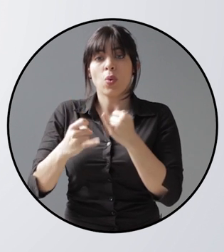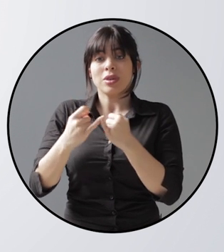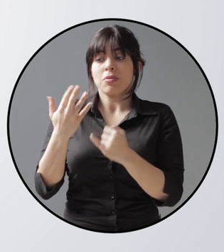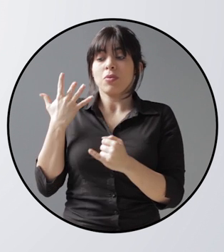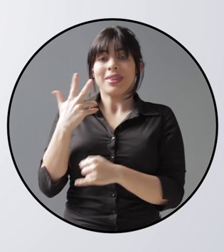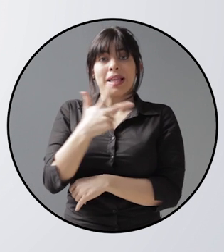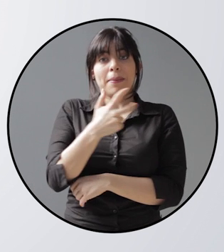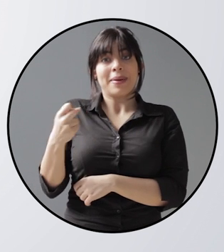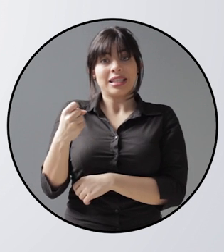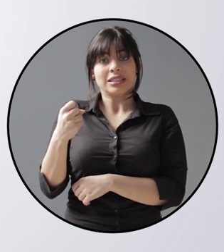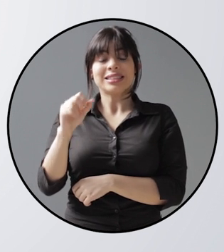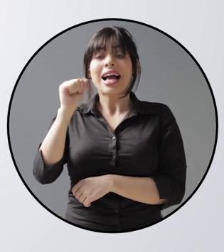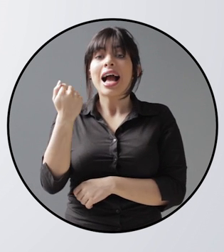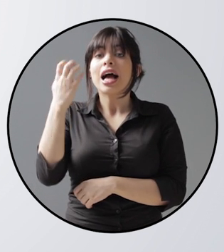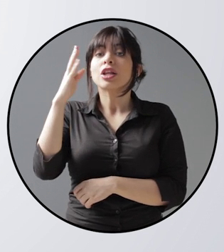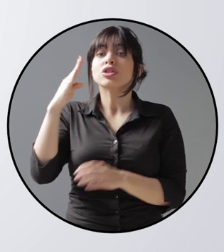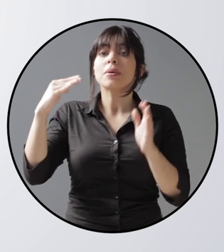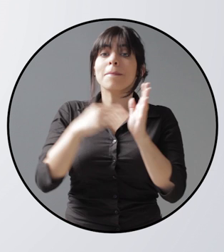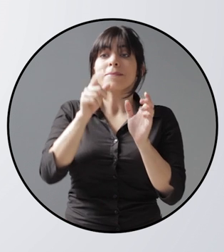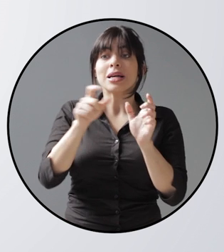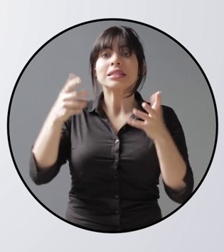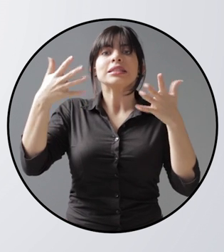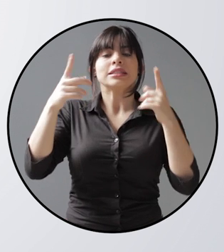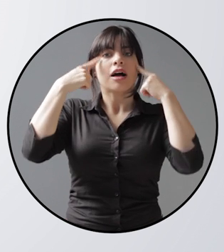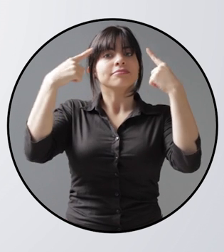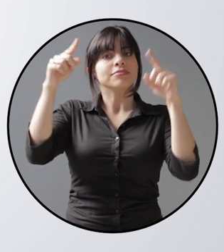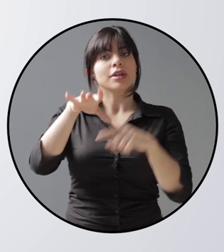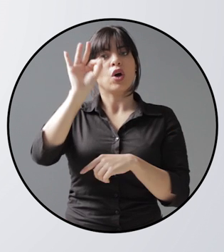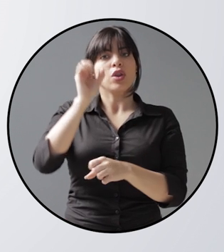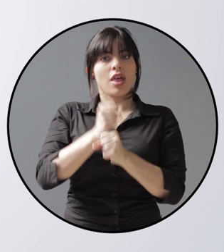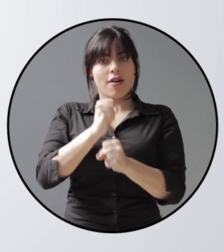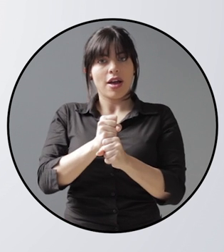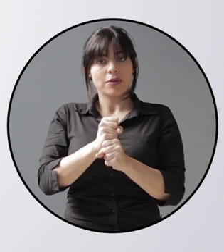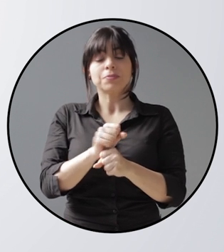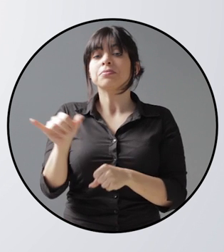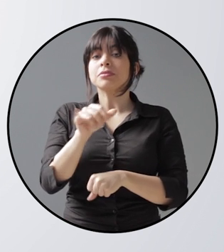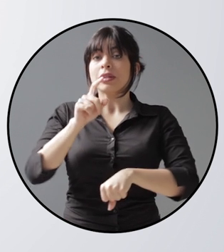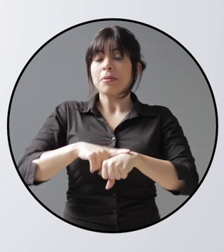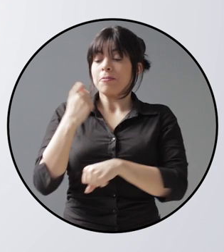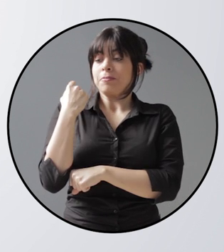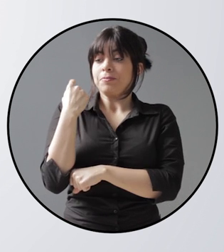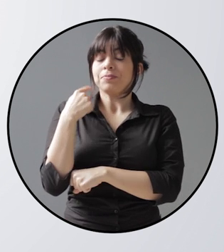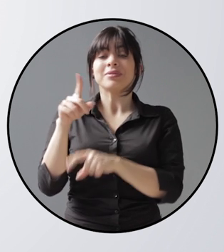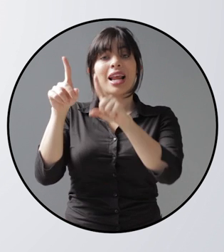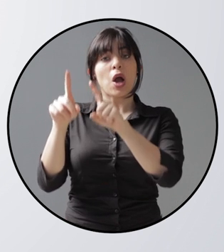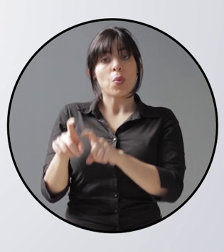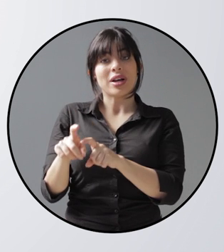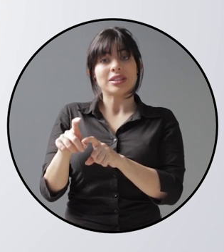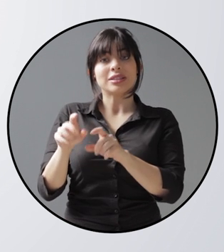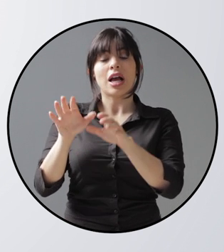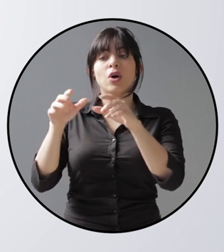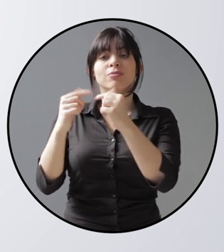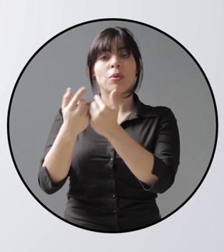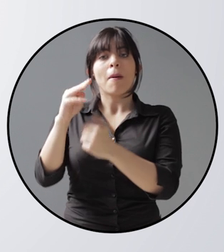último trimestre, 14.000 personas encontraron trabajo. A la vez, la más reciente encuesta de la